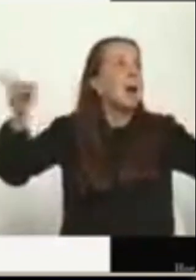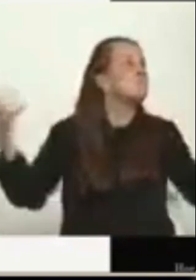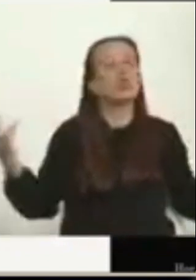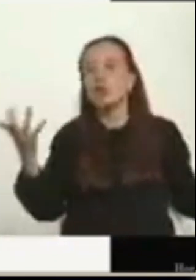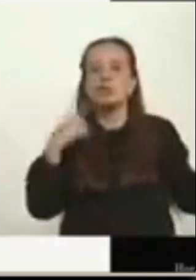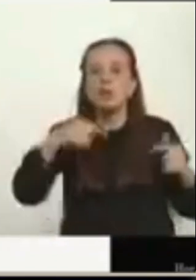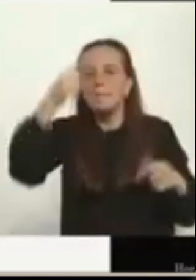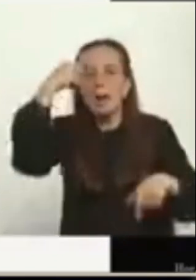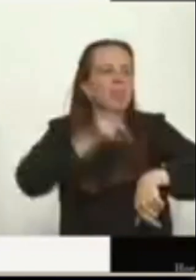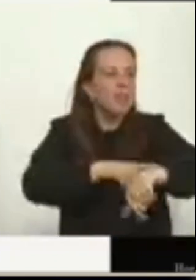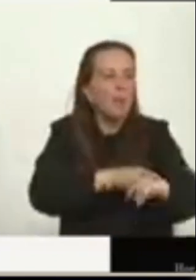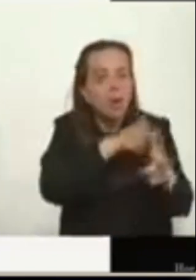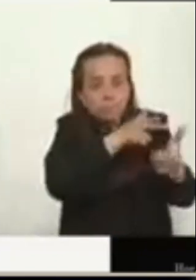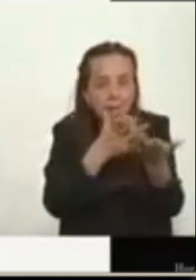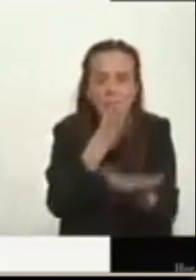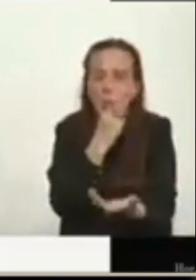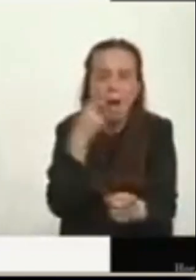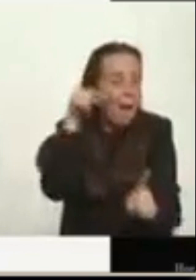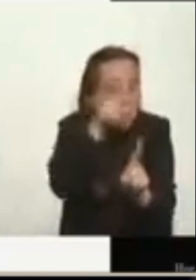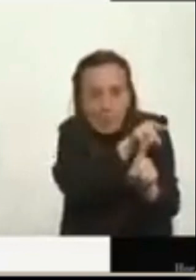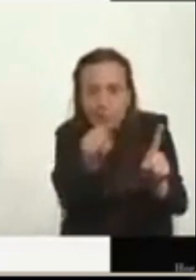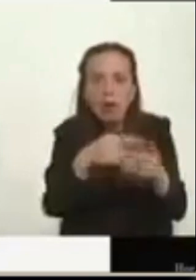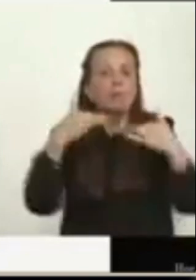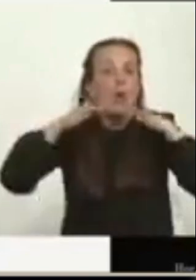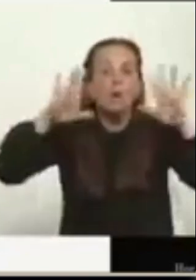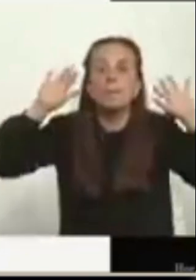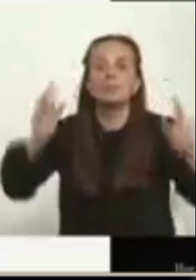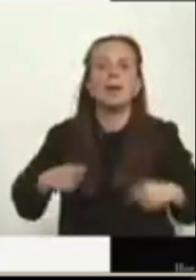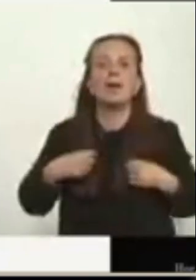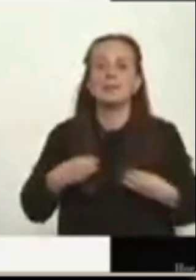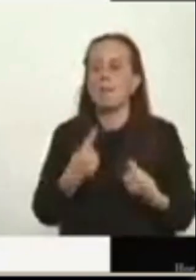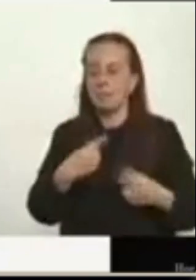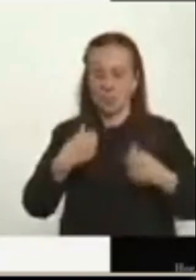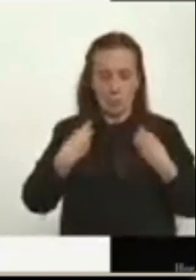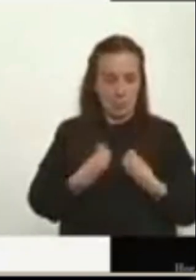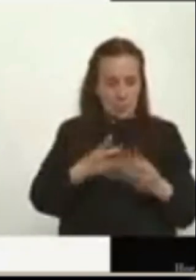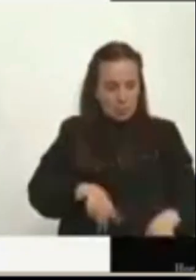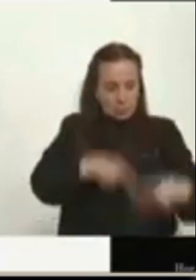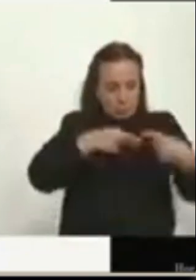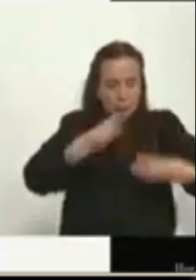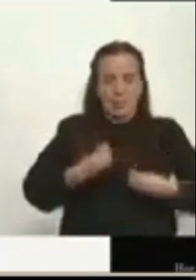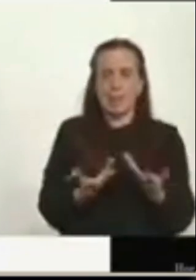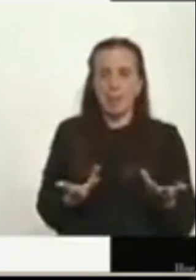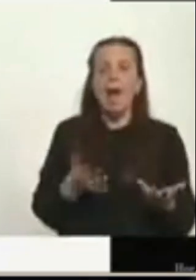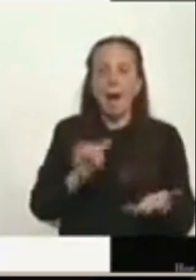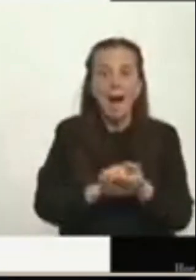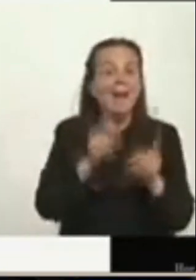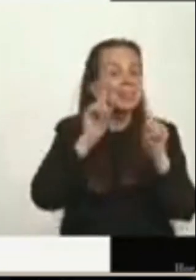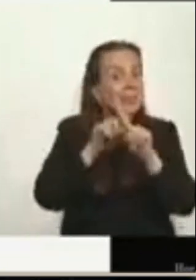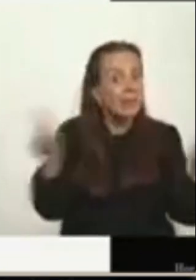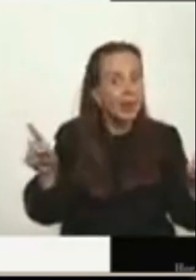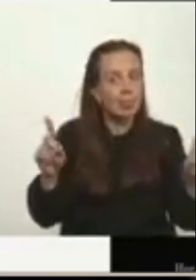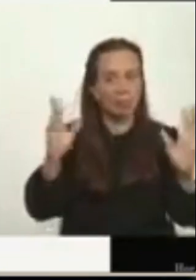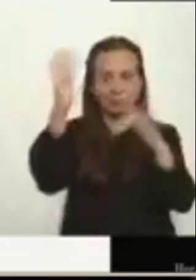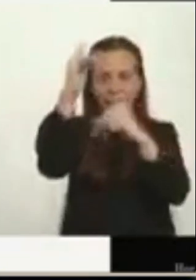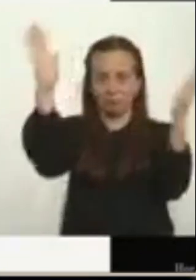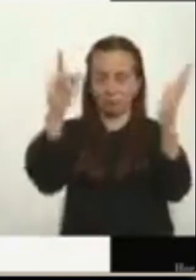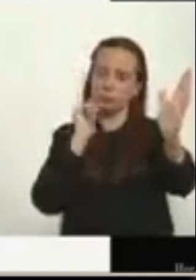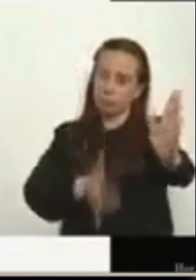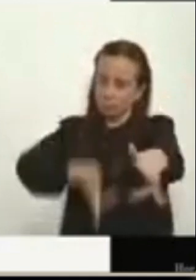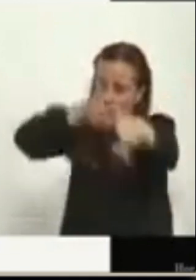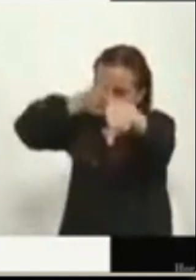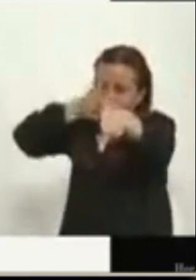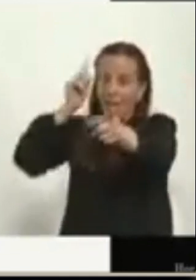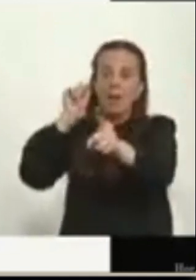No hay tiempo para la precisión. Se trata de salvar la vida frente al enemigo. En el polígono, en cambio, usted puede